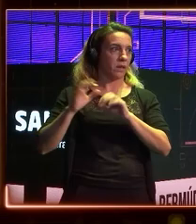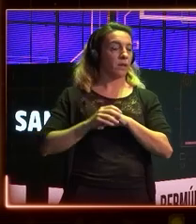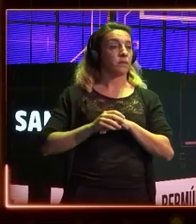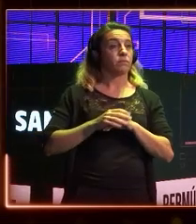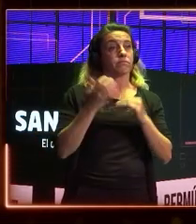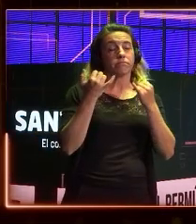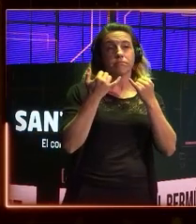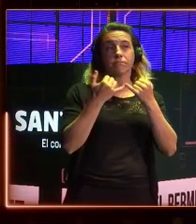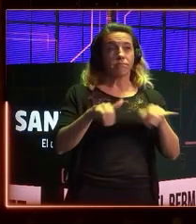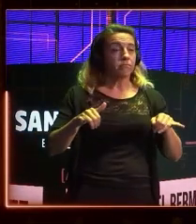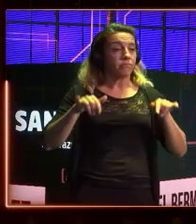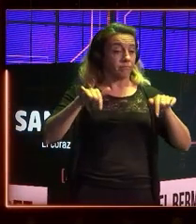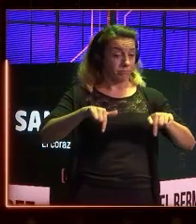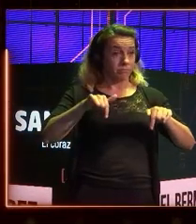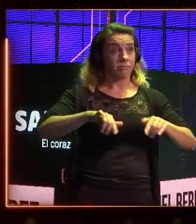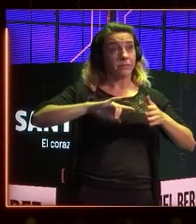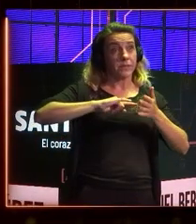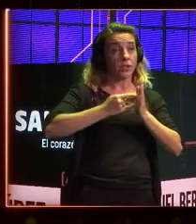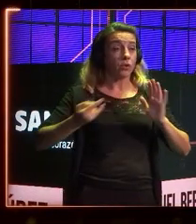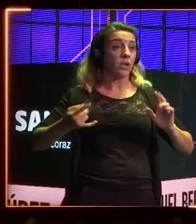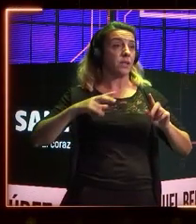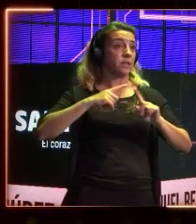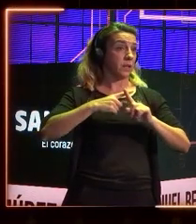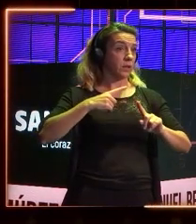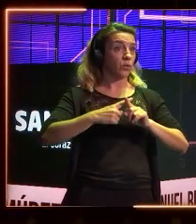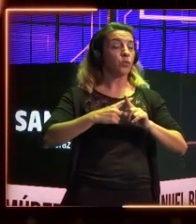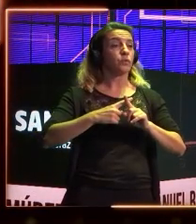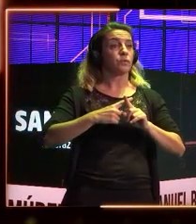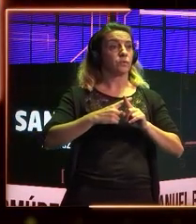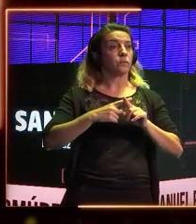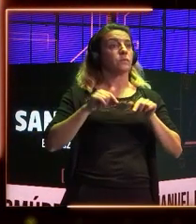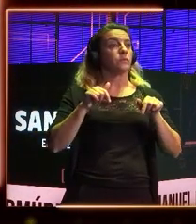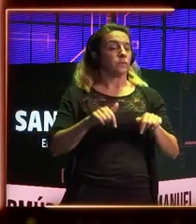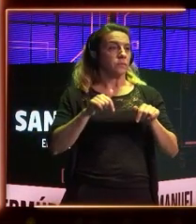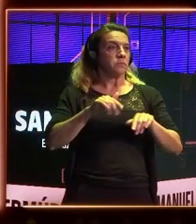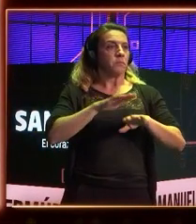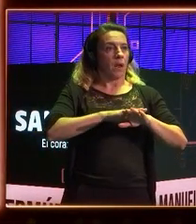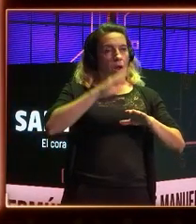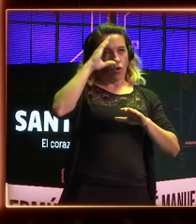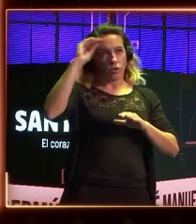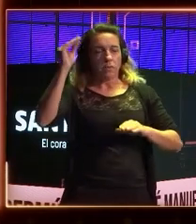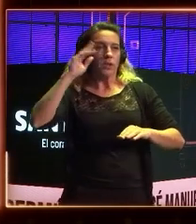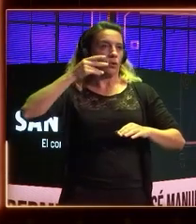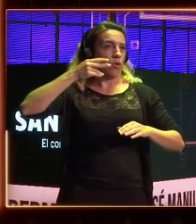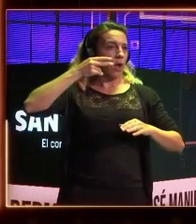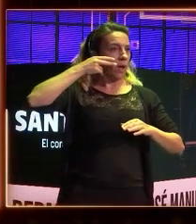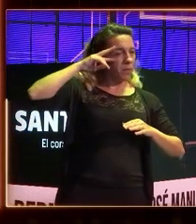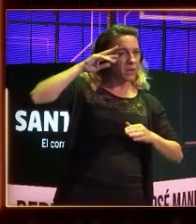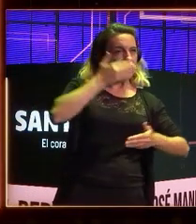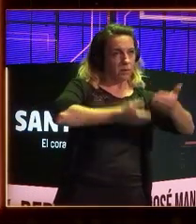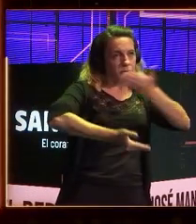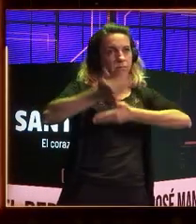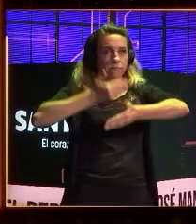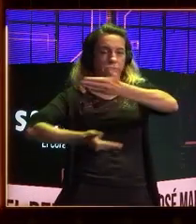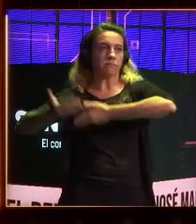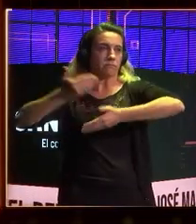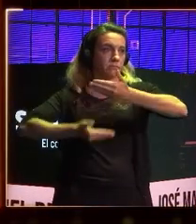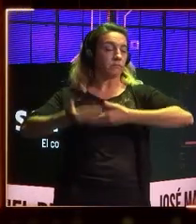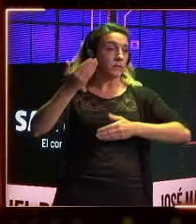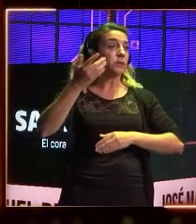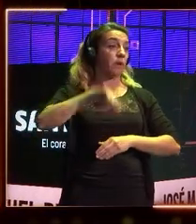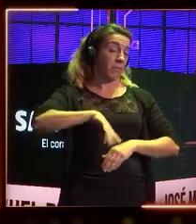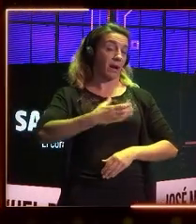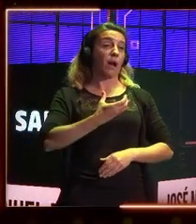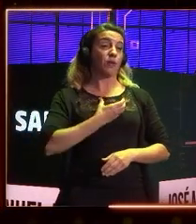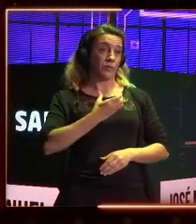de un evento como Tecnológica Santa Cruz nos permite intercambiar conocimientos y experiencias, pero también nos permite al